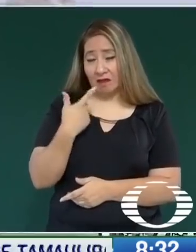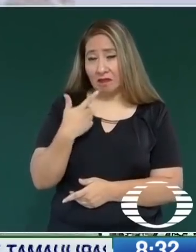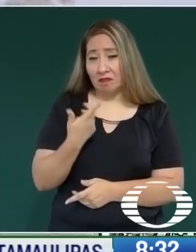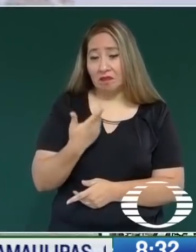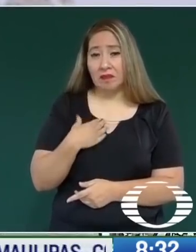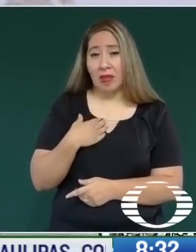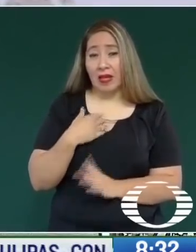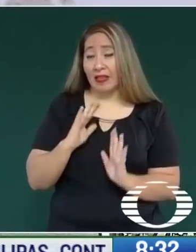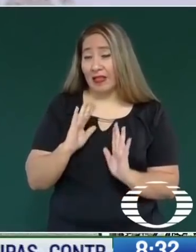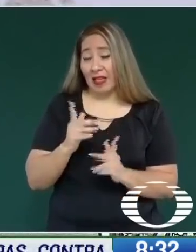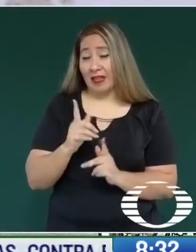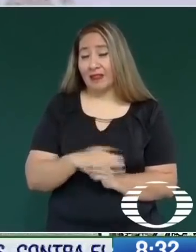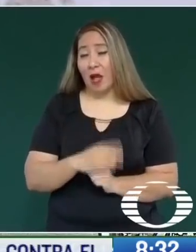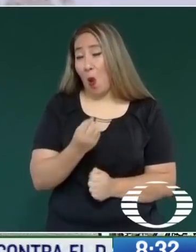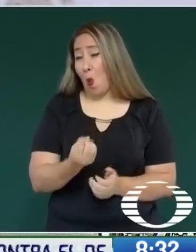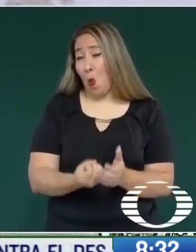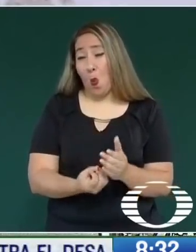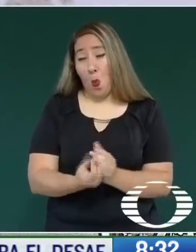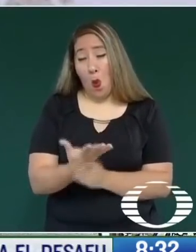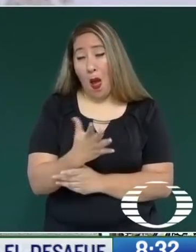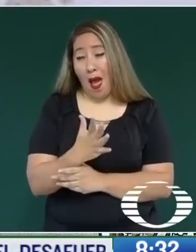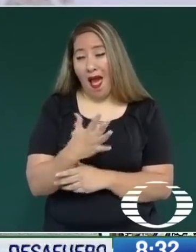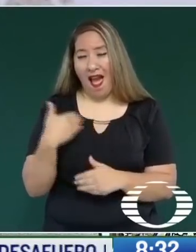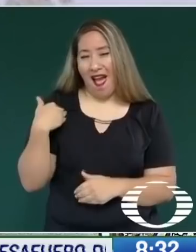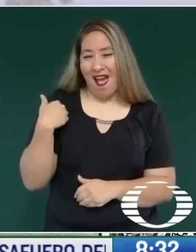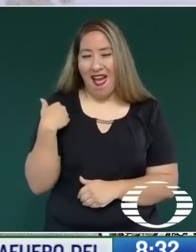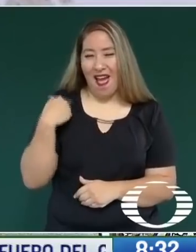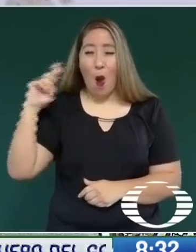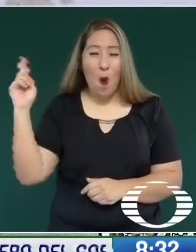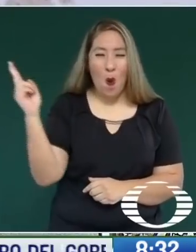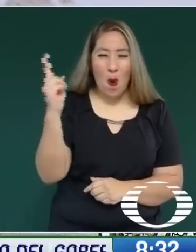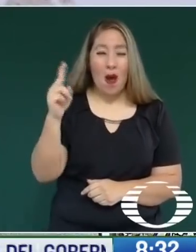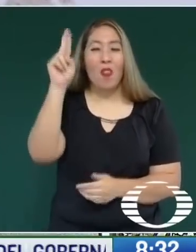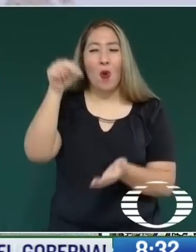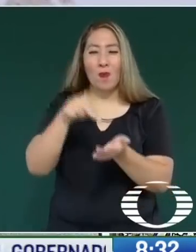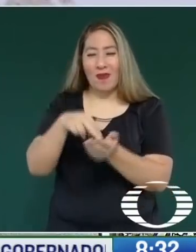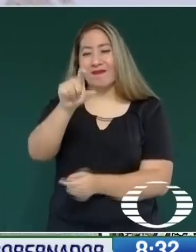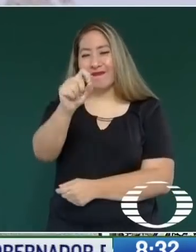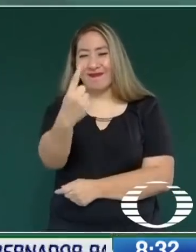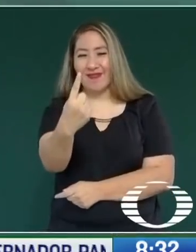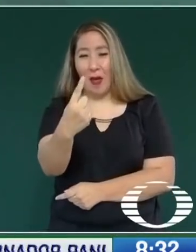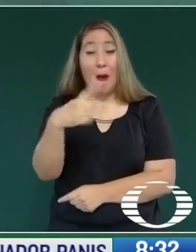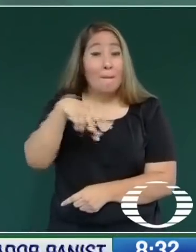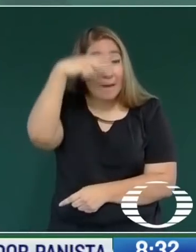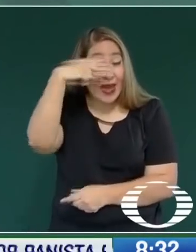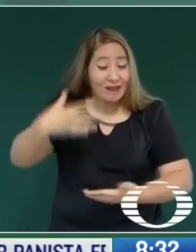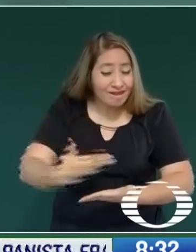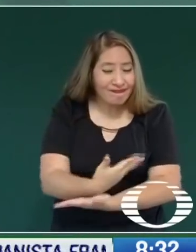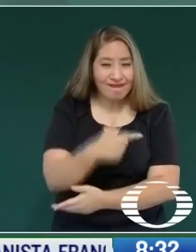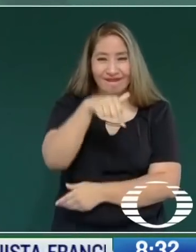es la Miss Universo 2021, mexicana,